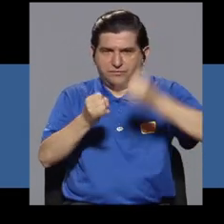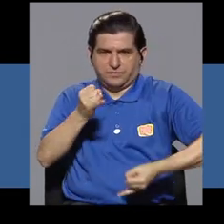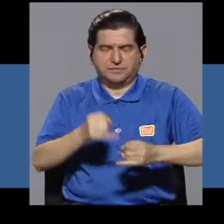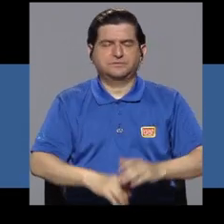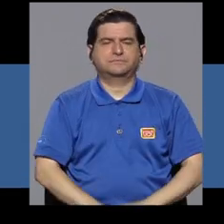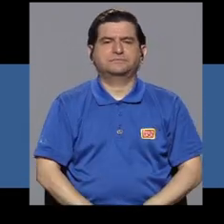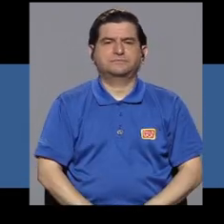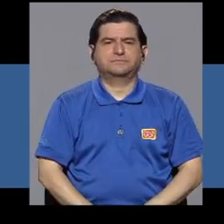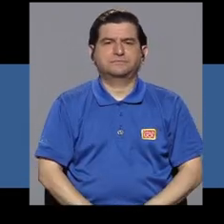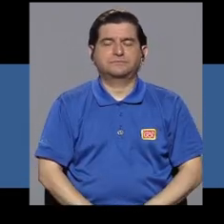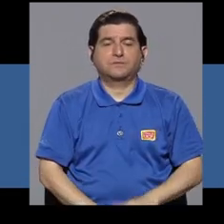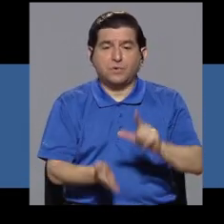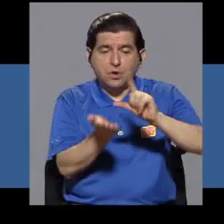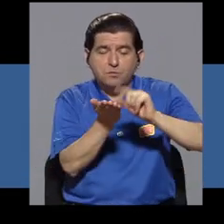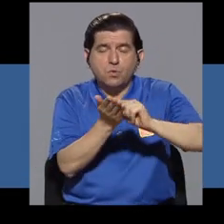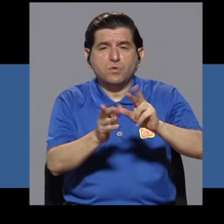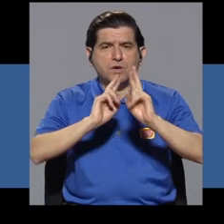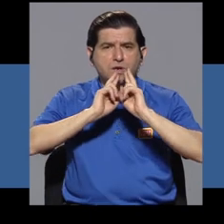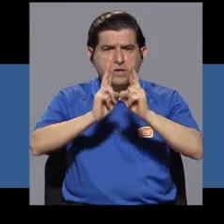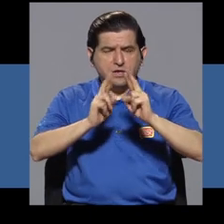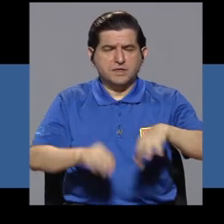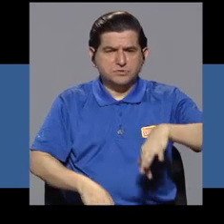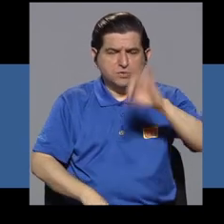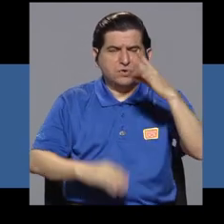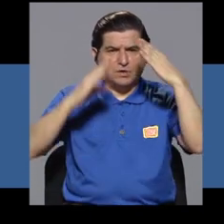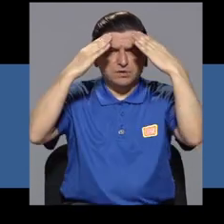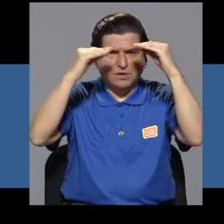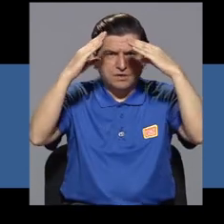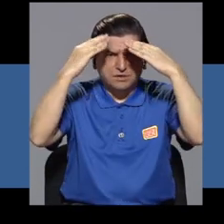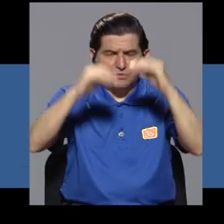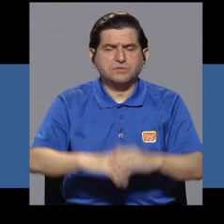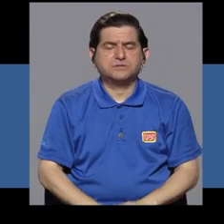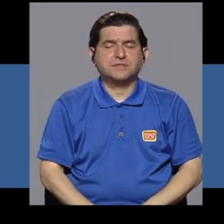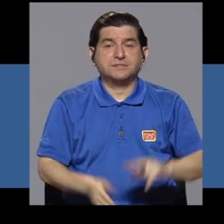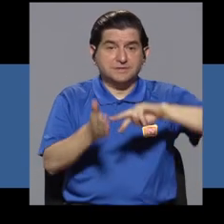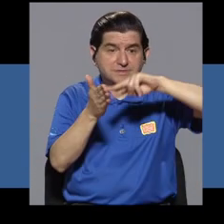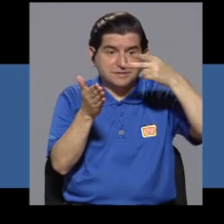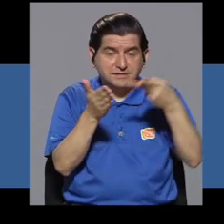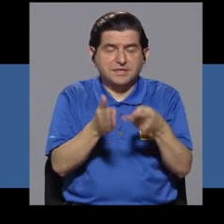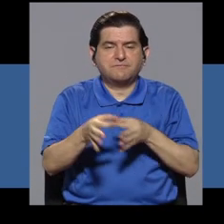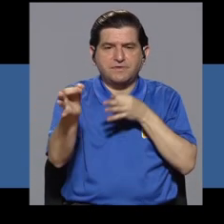informe se convierte en la rendición de cuentas de uno de los sistemas fundamentales para nuestro país.